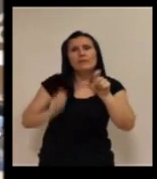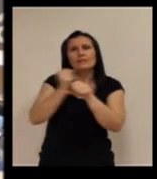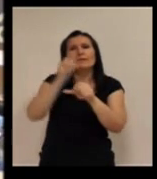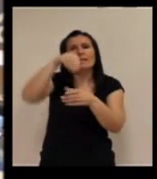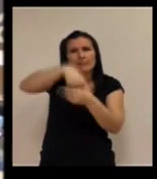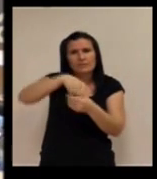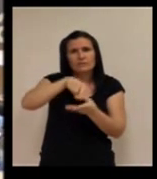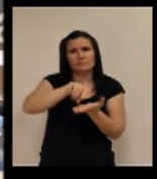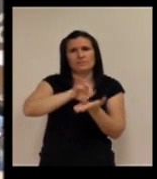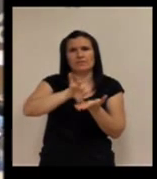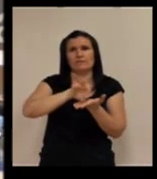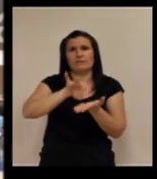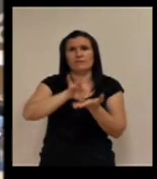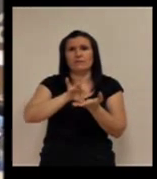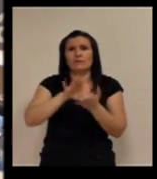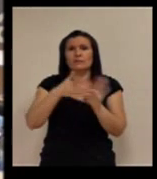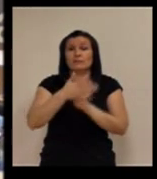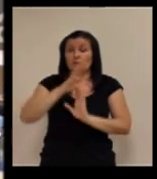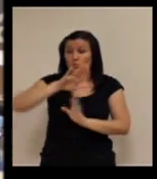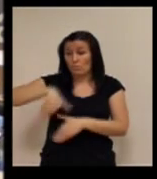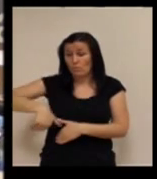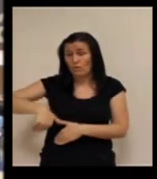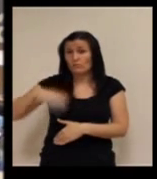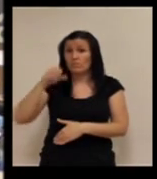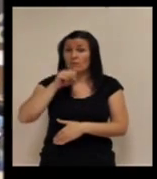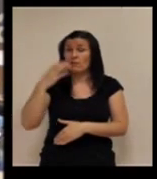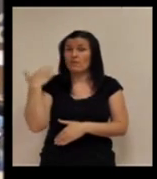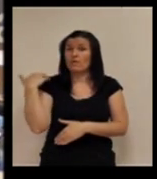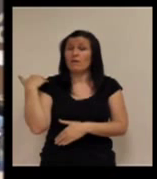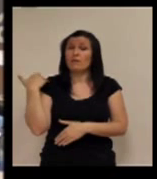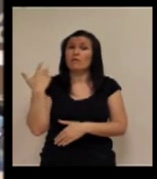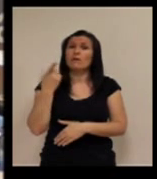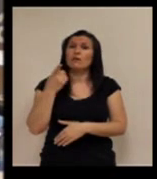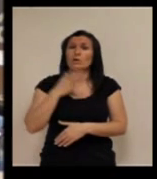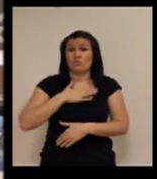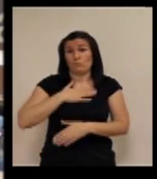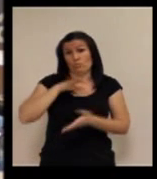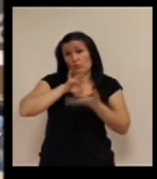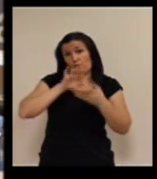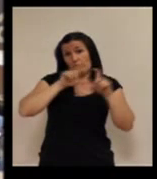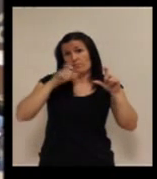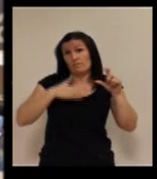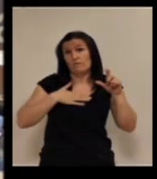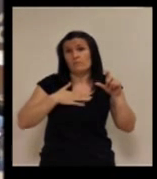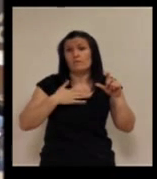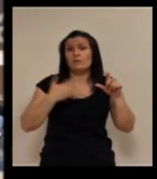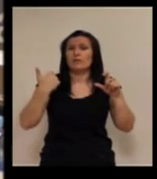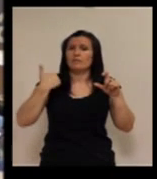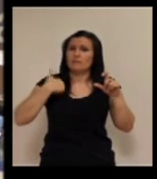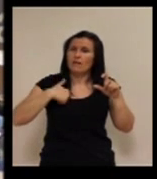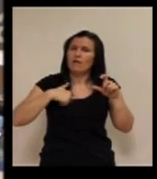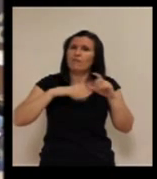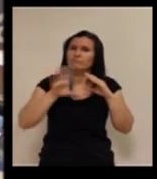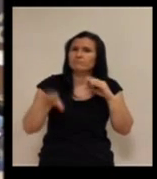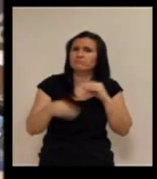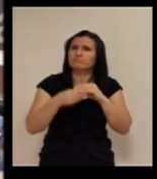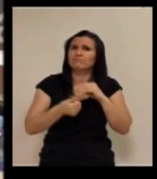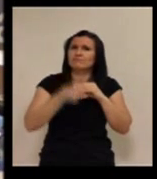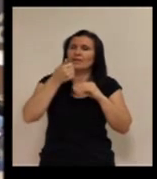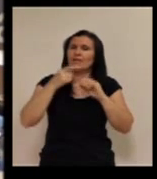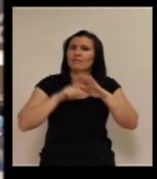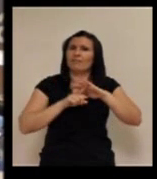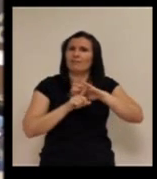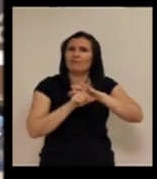servicio y que, bueno, pues en estos últimos años, al menos en nuestro servicio, pues ha implementado un gran